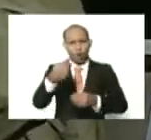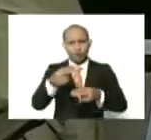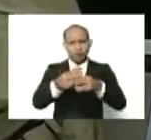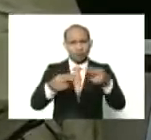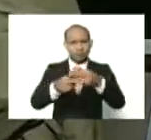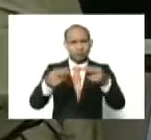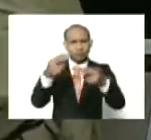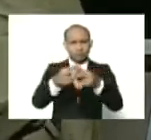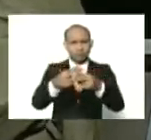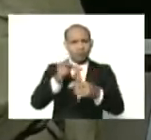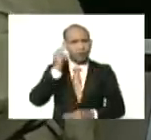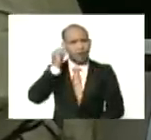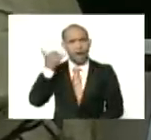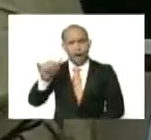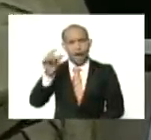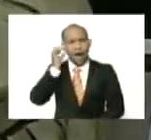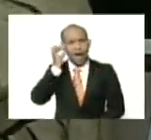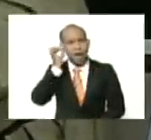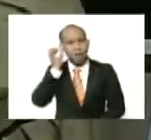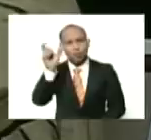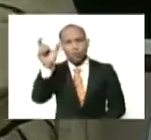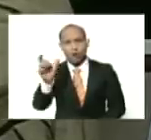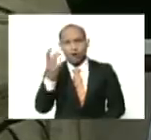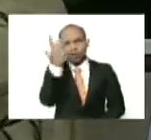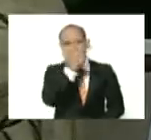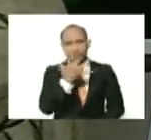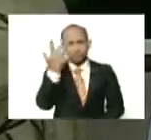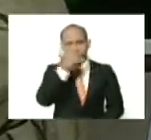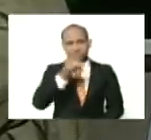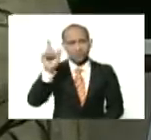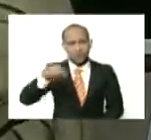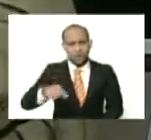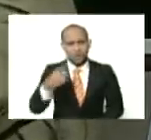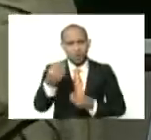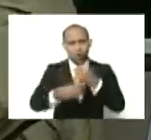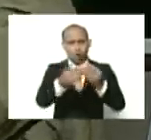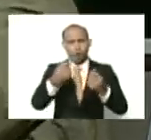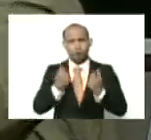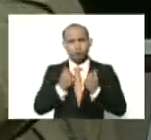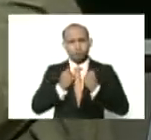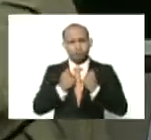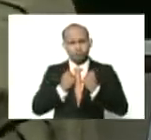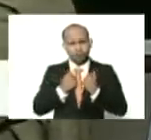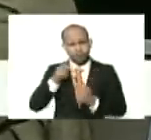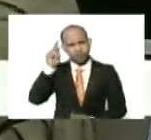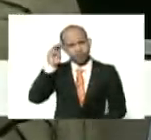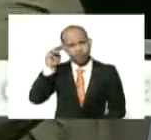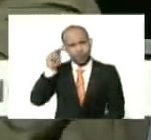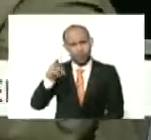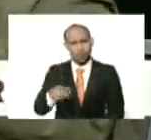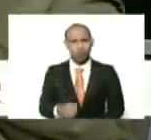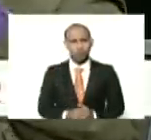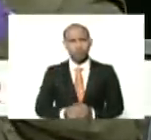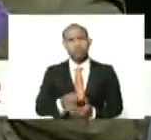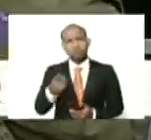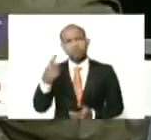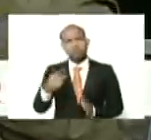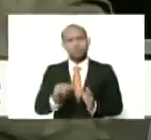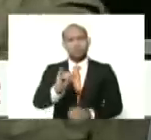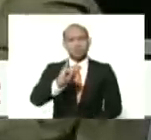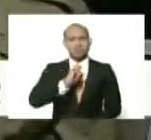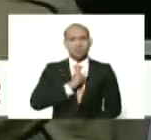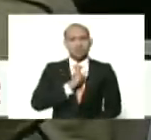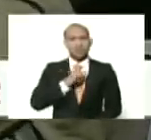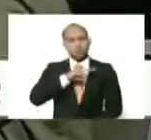afrodescendientes, afrovenezolanas, como nos enseña el profe Aristóbulo, que vamos identificándonos, y avanzando